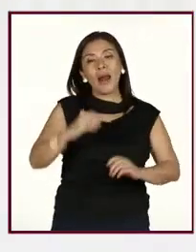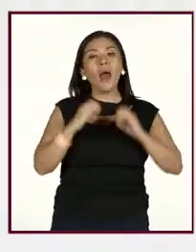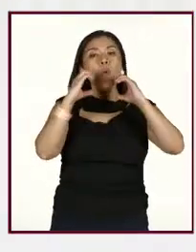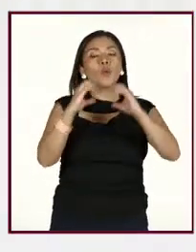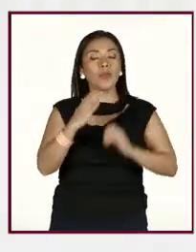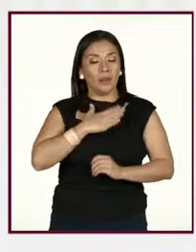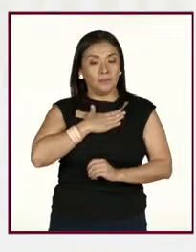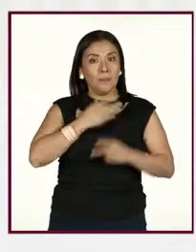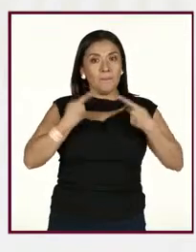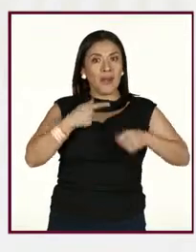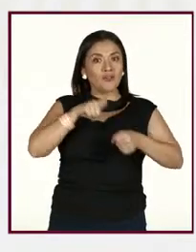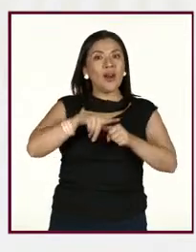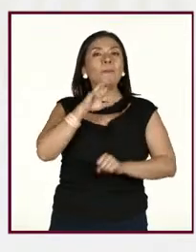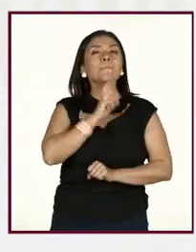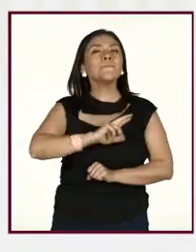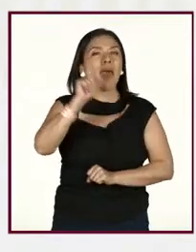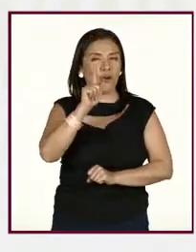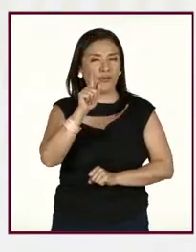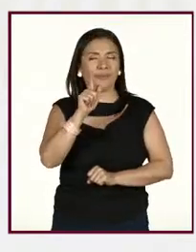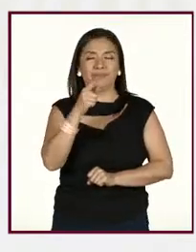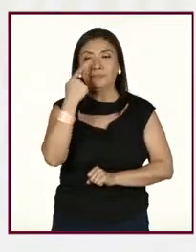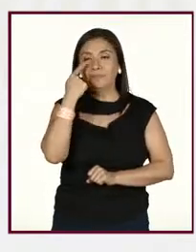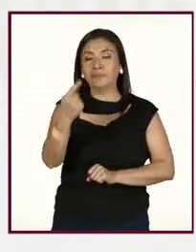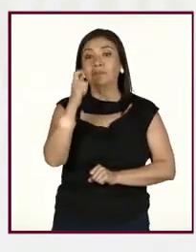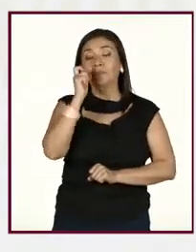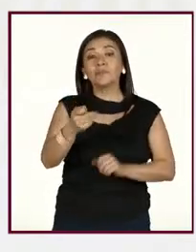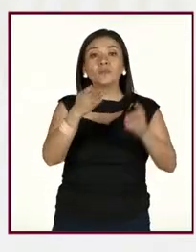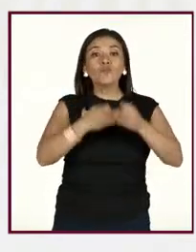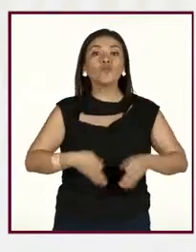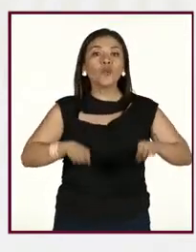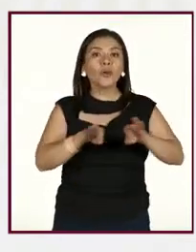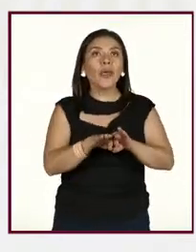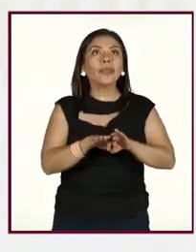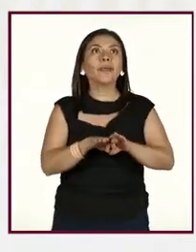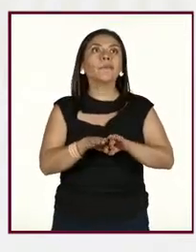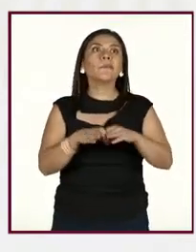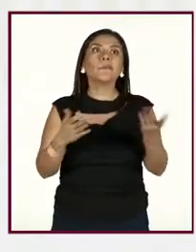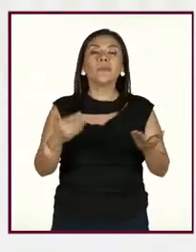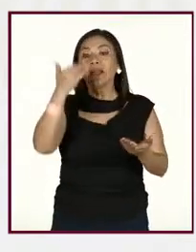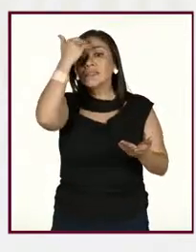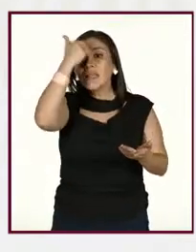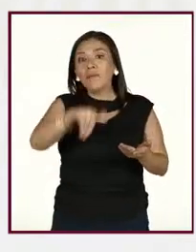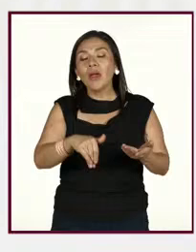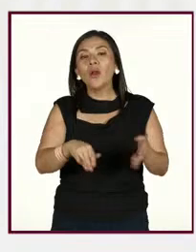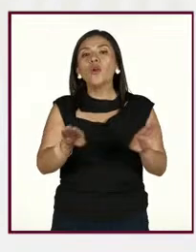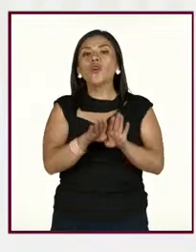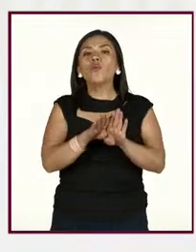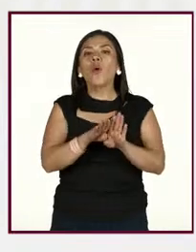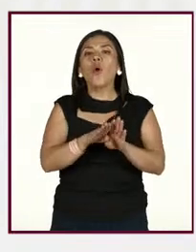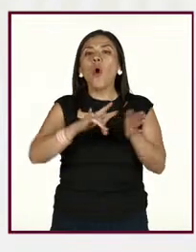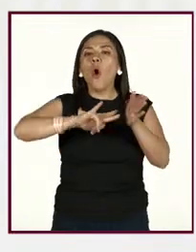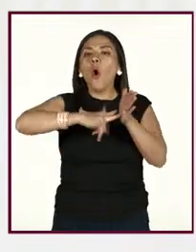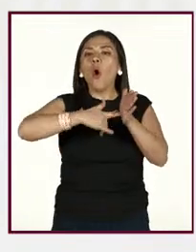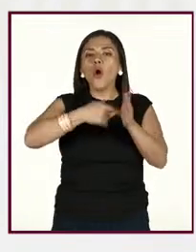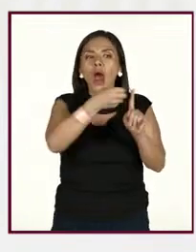y como les mencionaba, bueno, sería importante que tomara en cuenta crear una rutina.